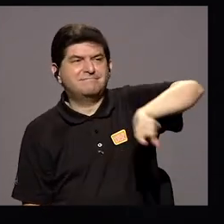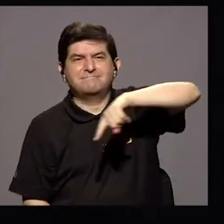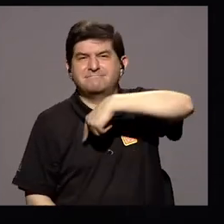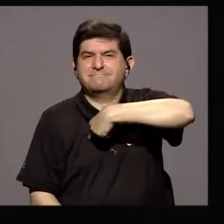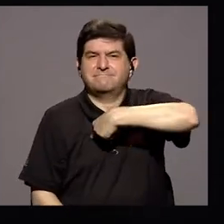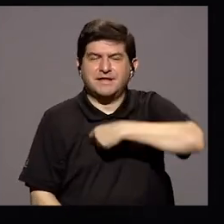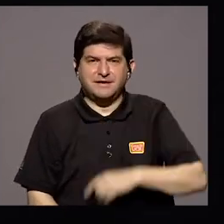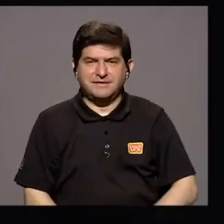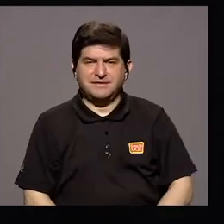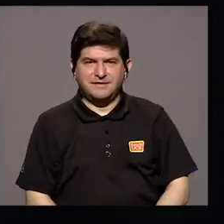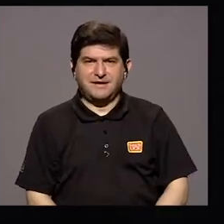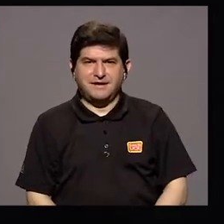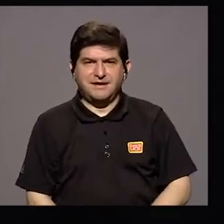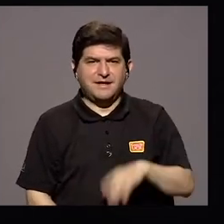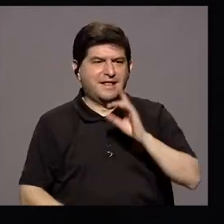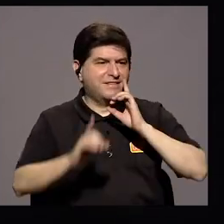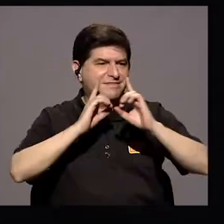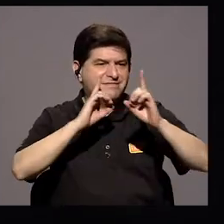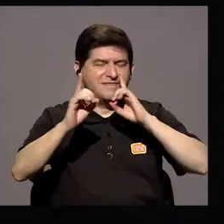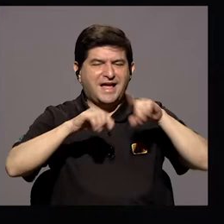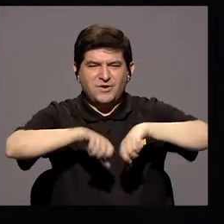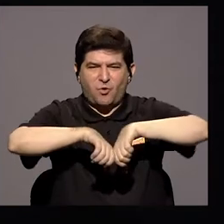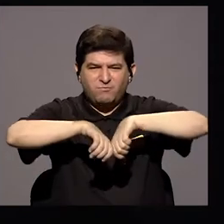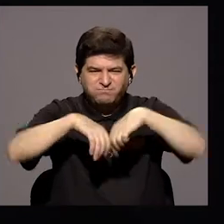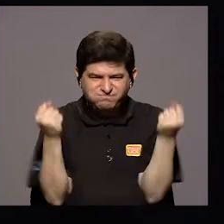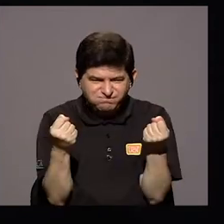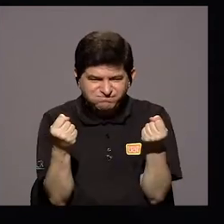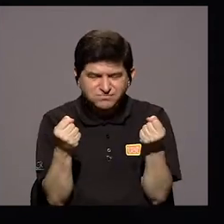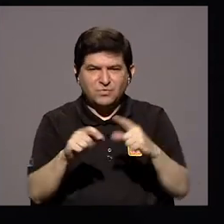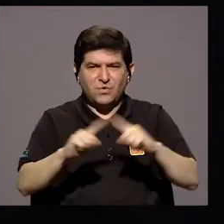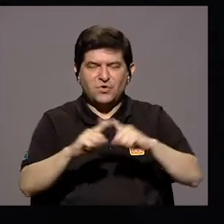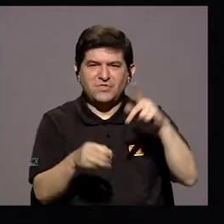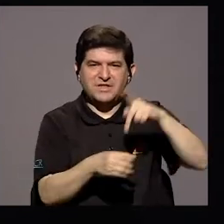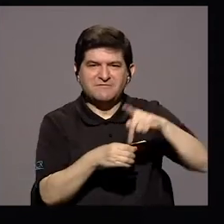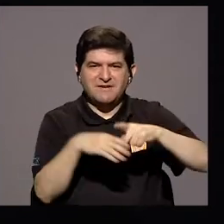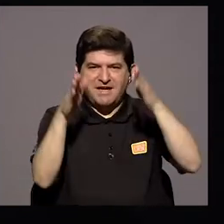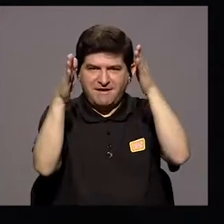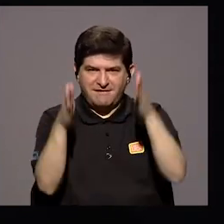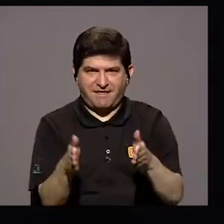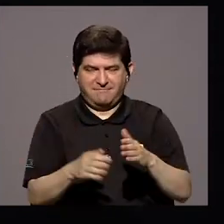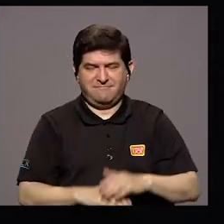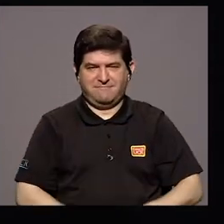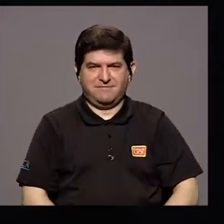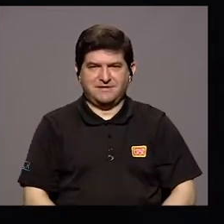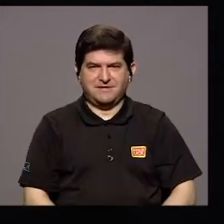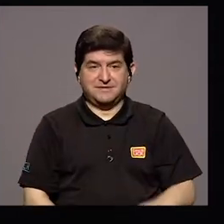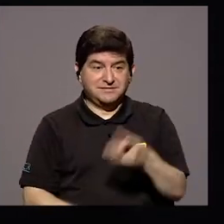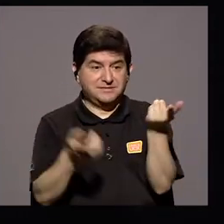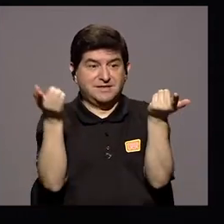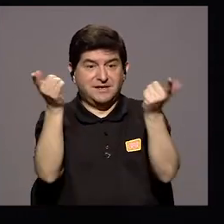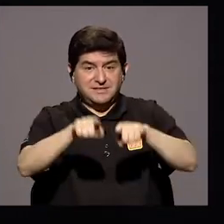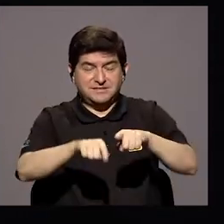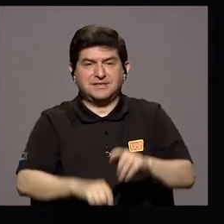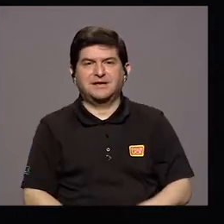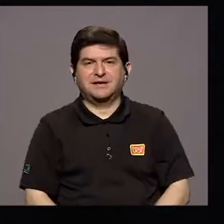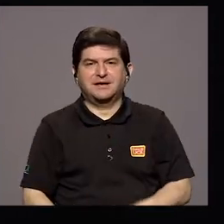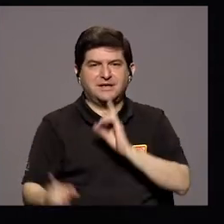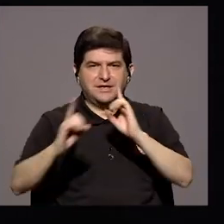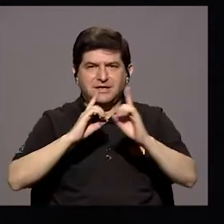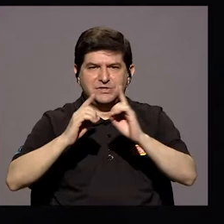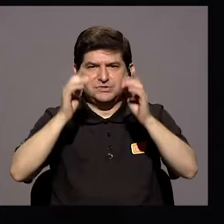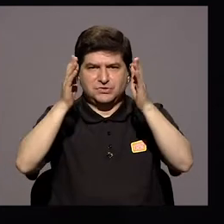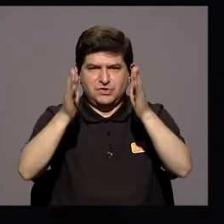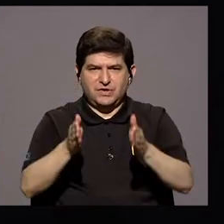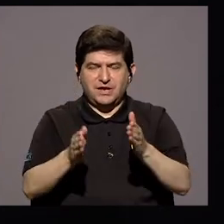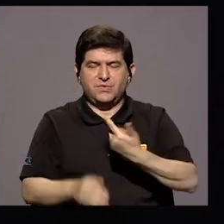un diálogo quebrantado con algunos actores Que han sido pues dialogantes y